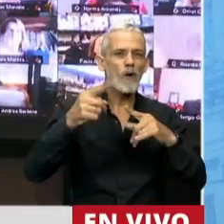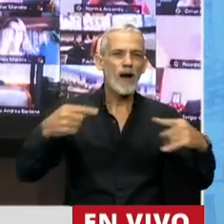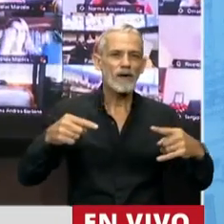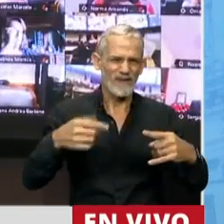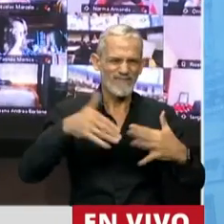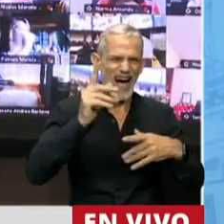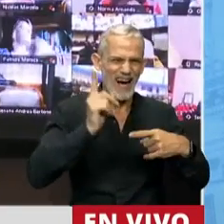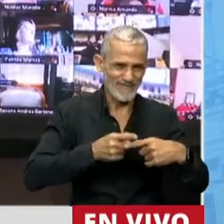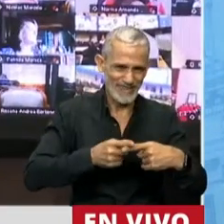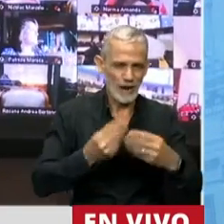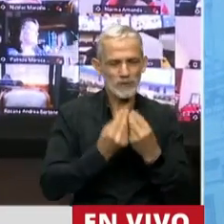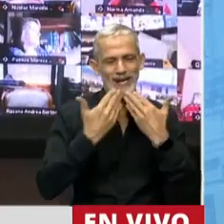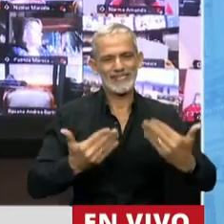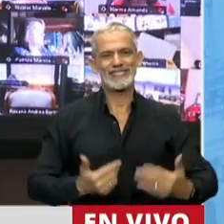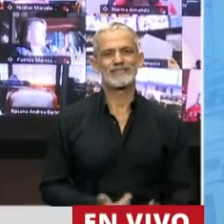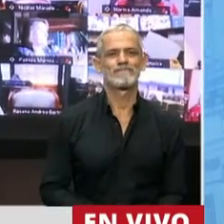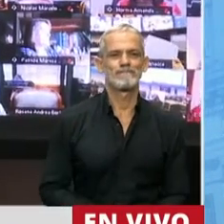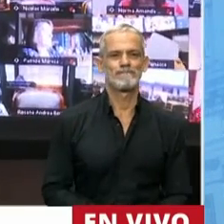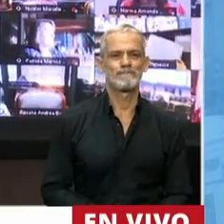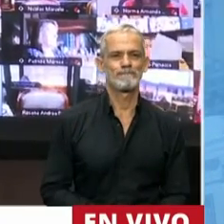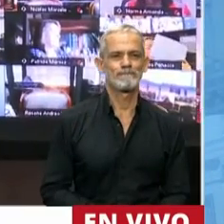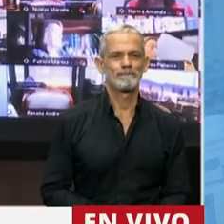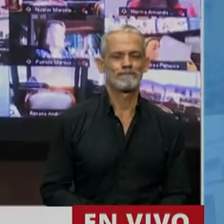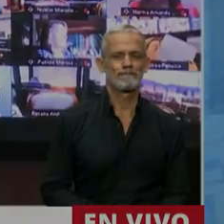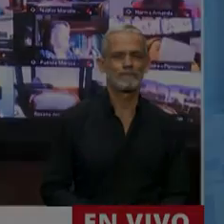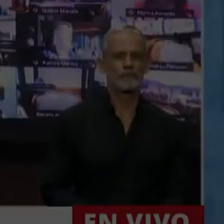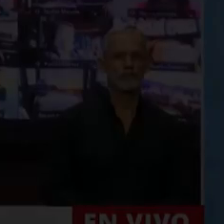que va a festejar. Muchas gracias. Gracias, diputada.